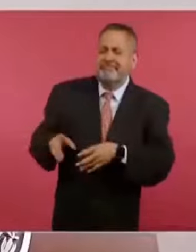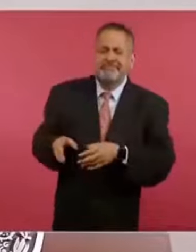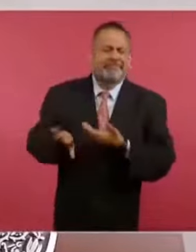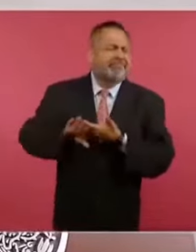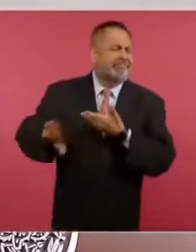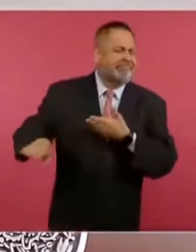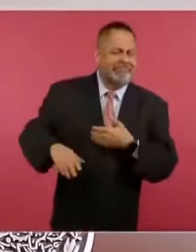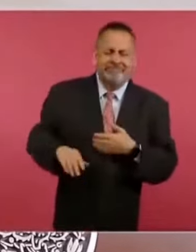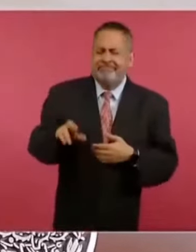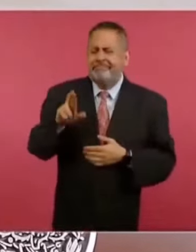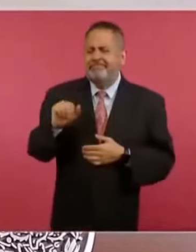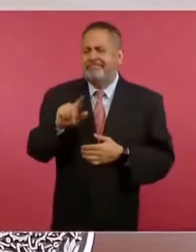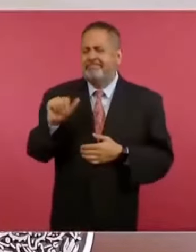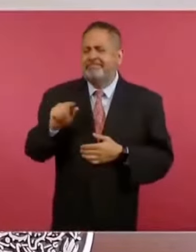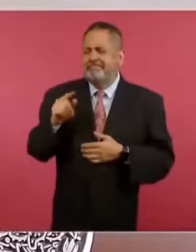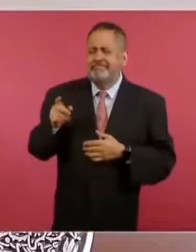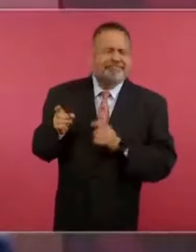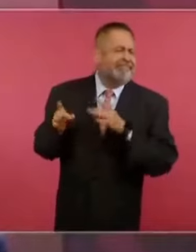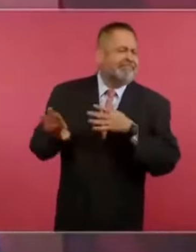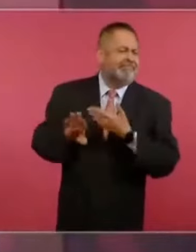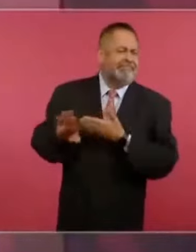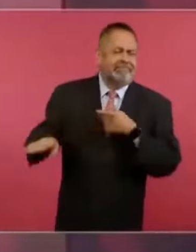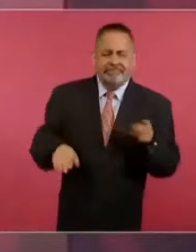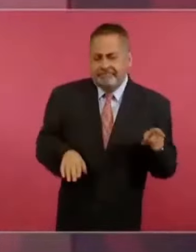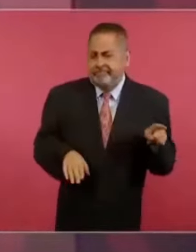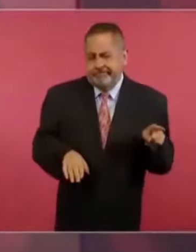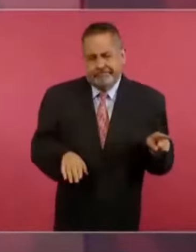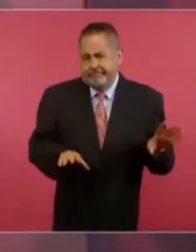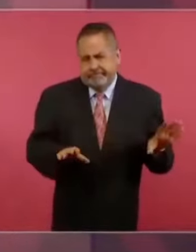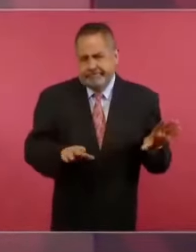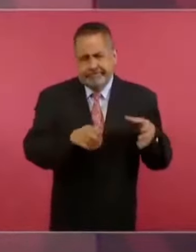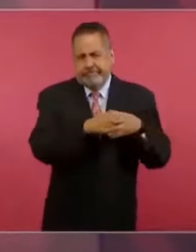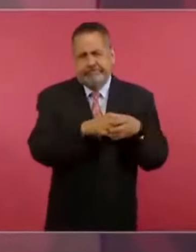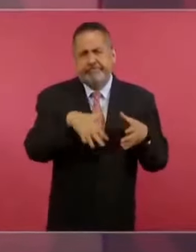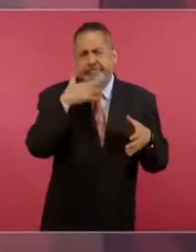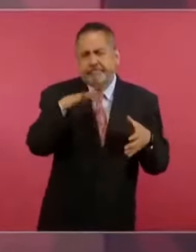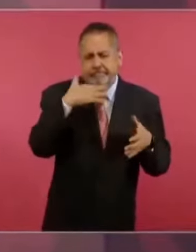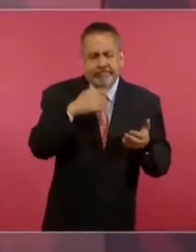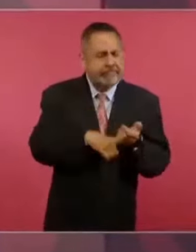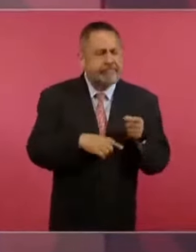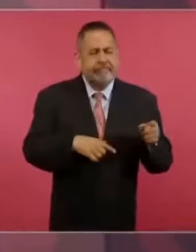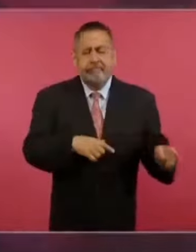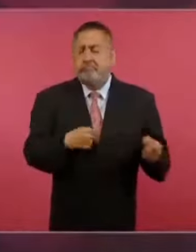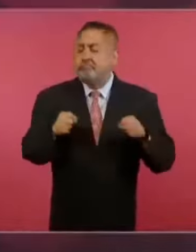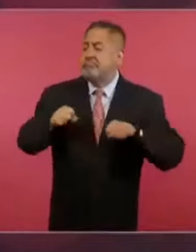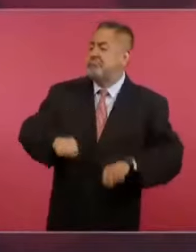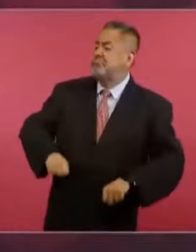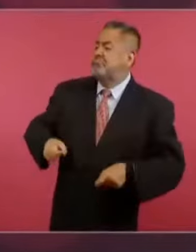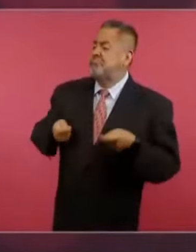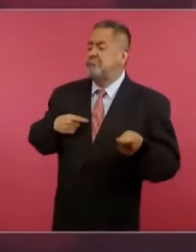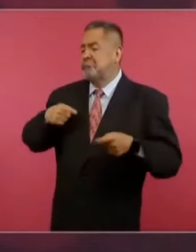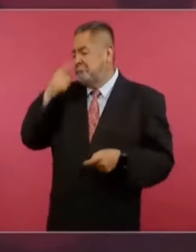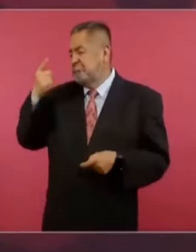a corruptos, a gente autoritaria,